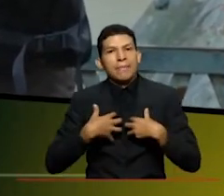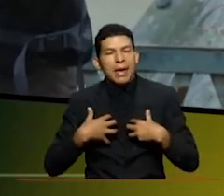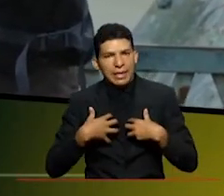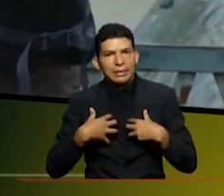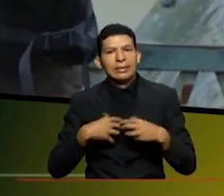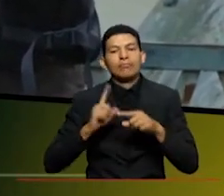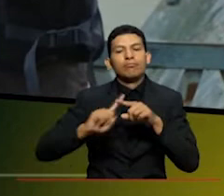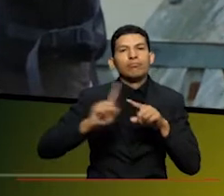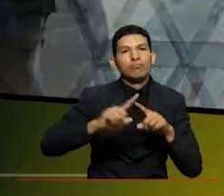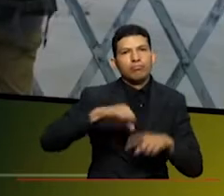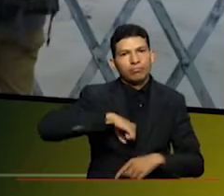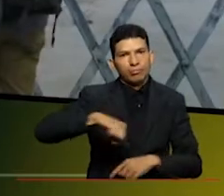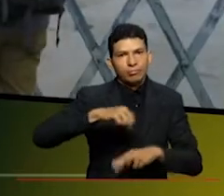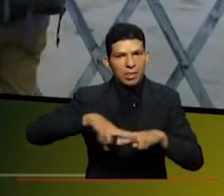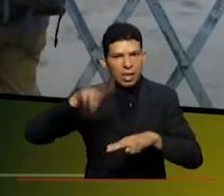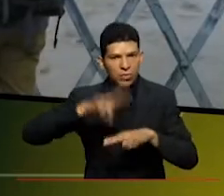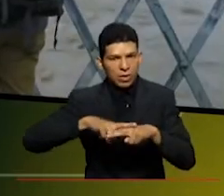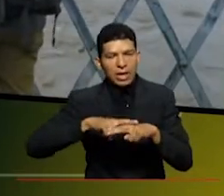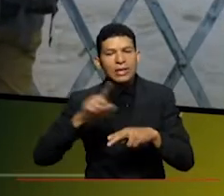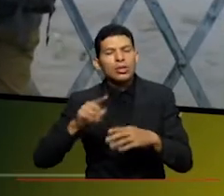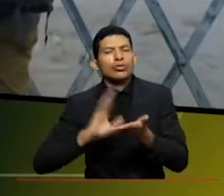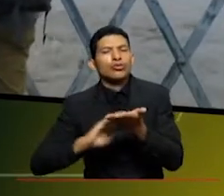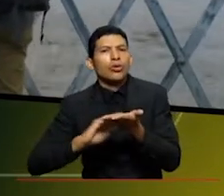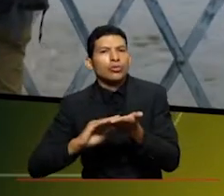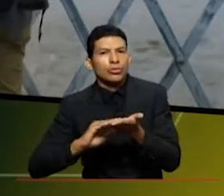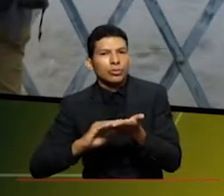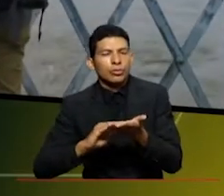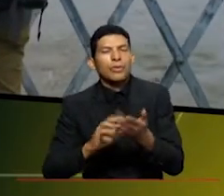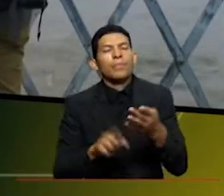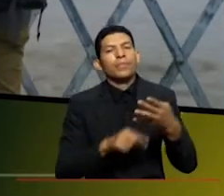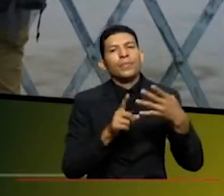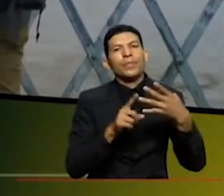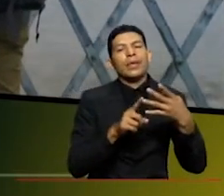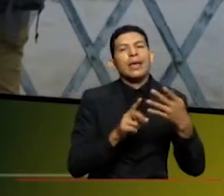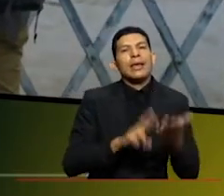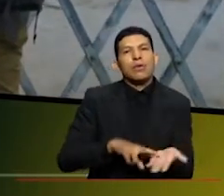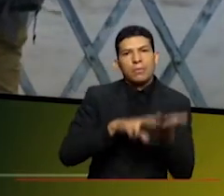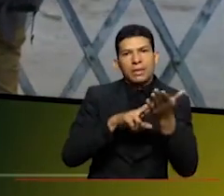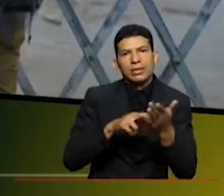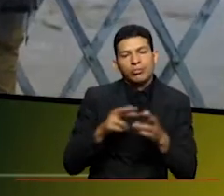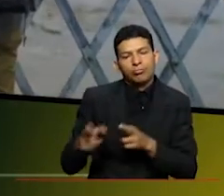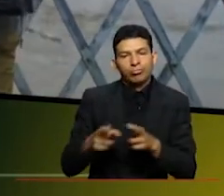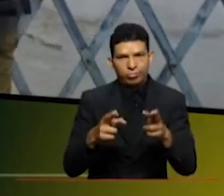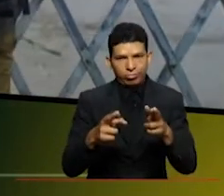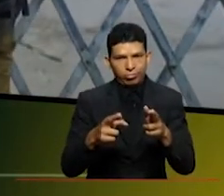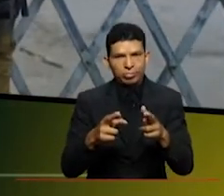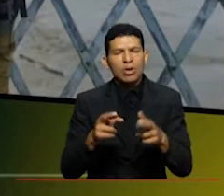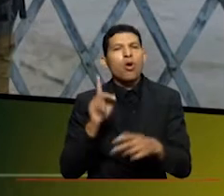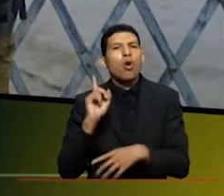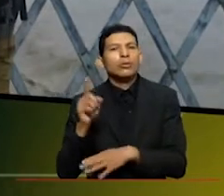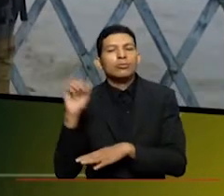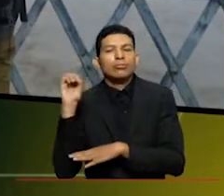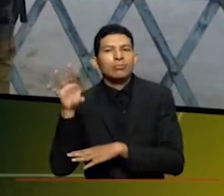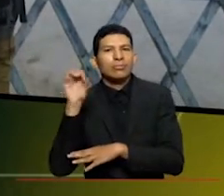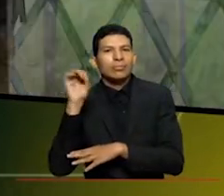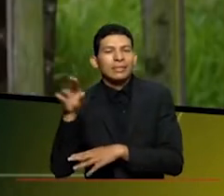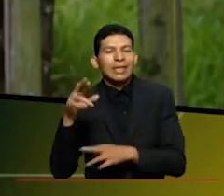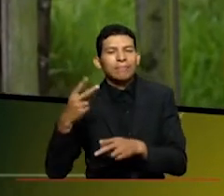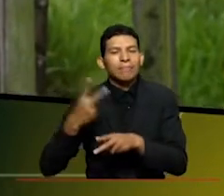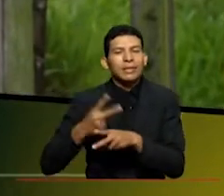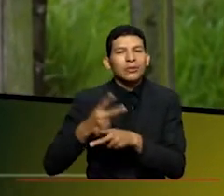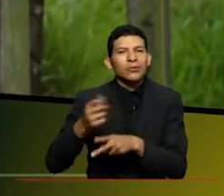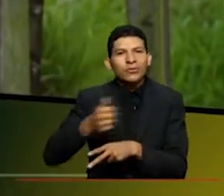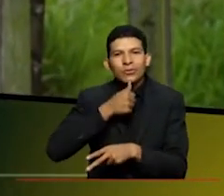otro de soluciones basadas la naturaleza el otro es recuperación de ríos y el otro es un seminario que está en torno al riesgo y la seguridad